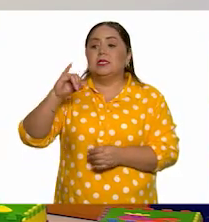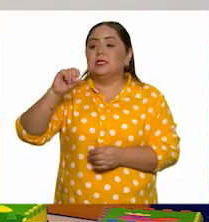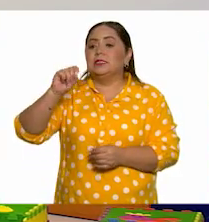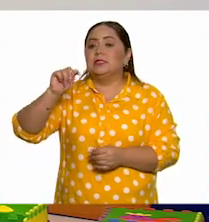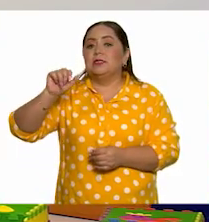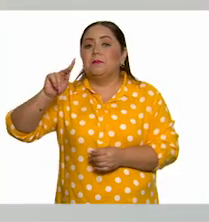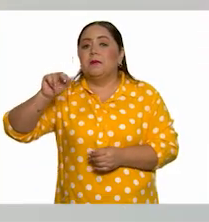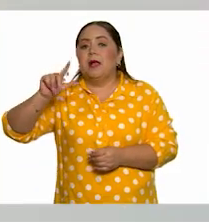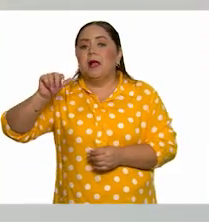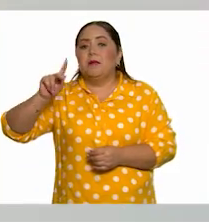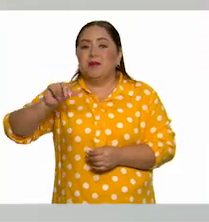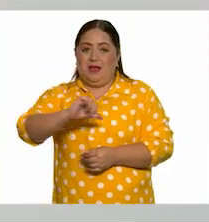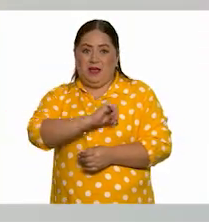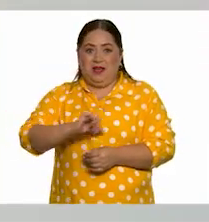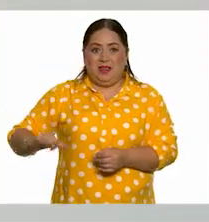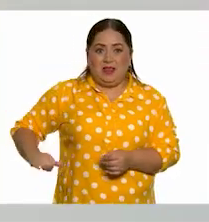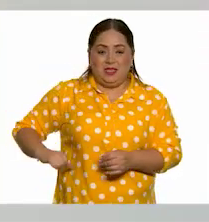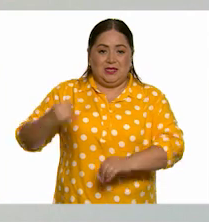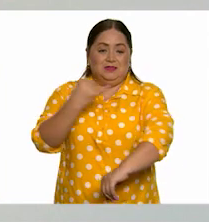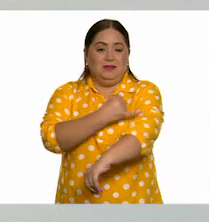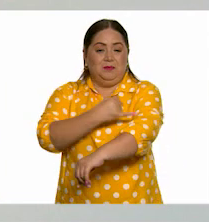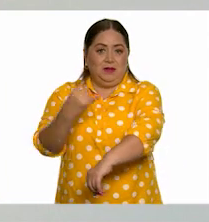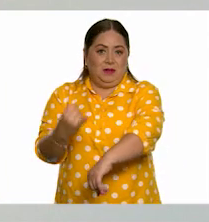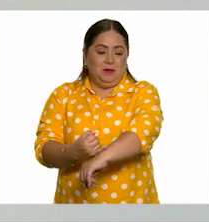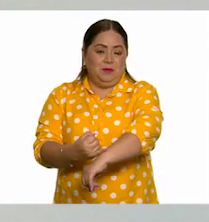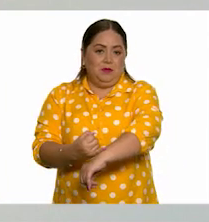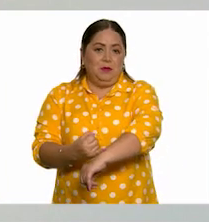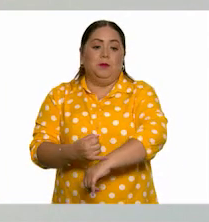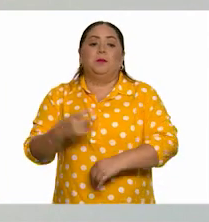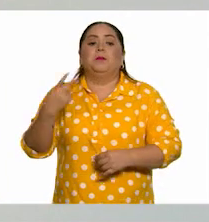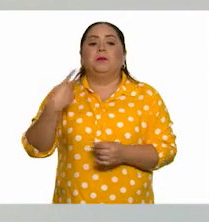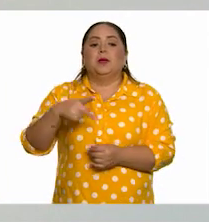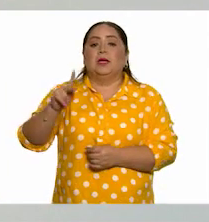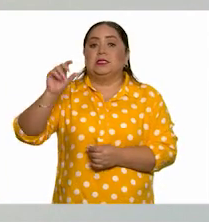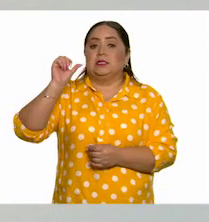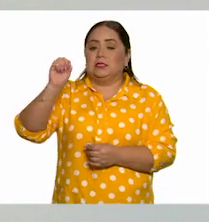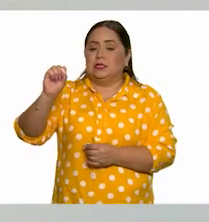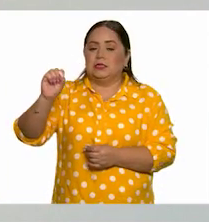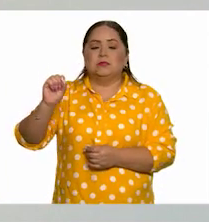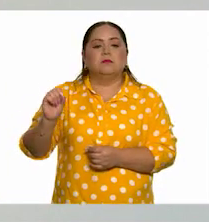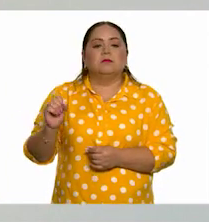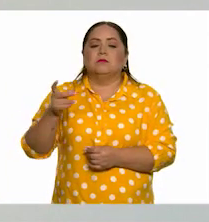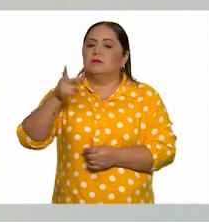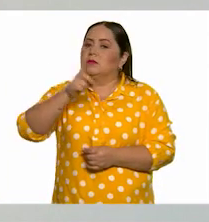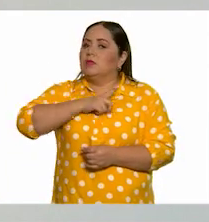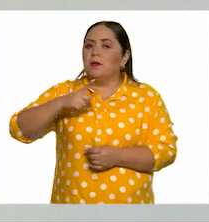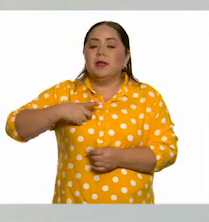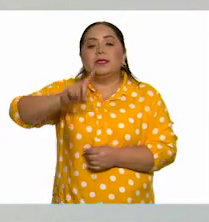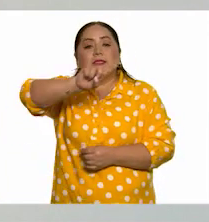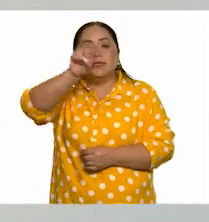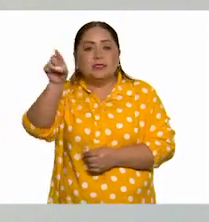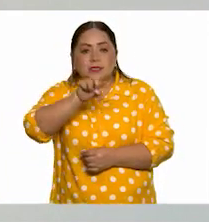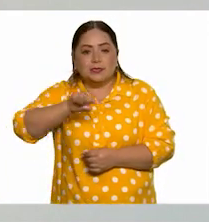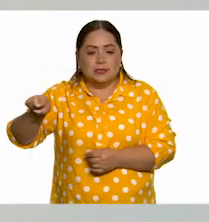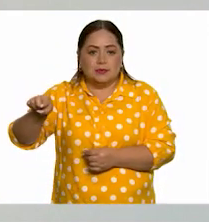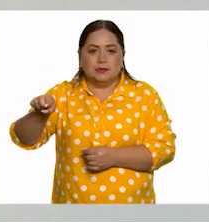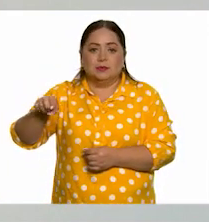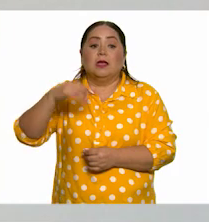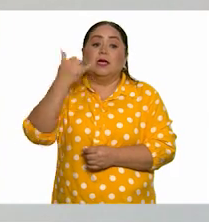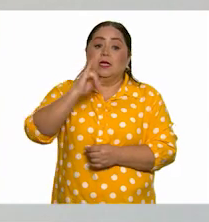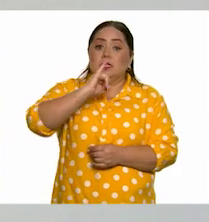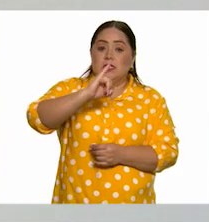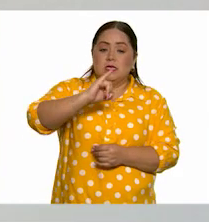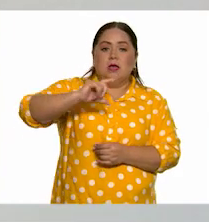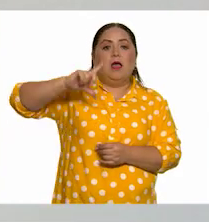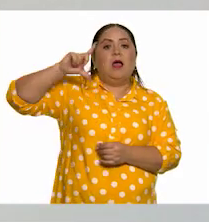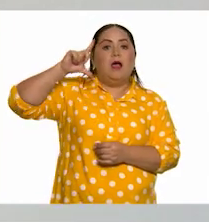Iztapalapa es el nombre de una delegación y entonces debe de ir con... Con mayúscula.